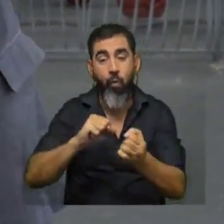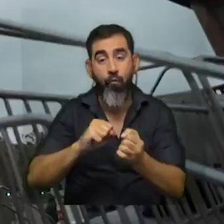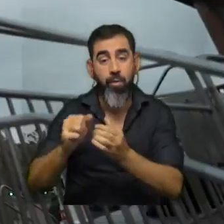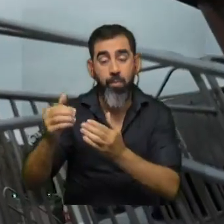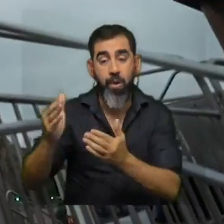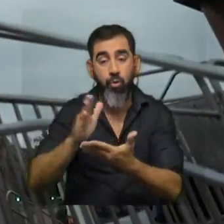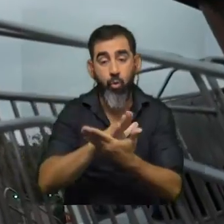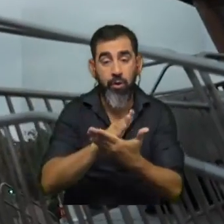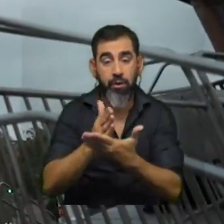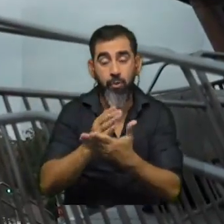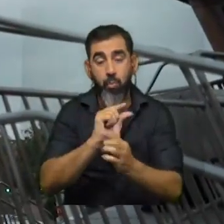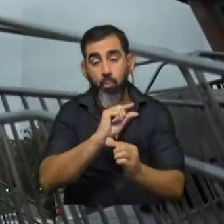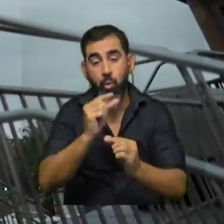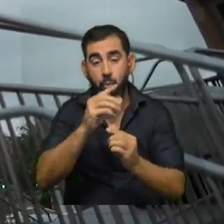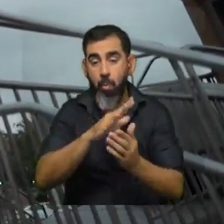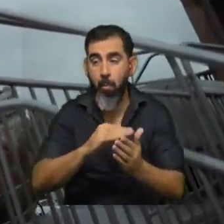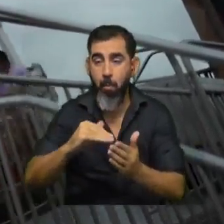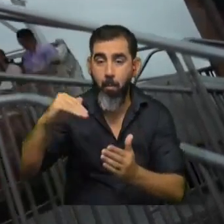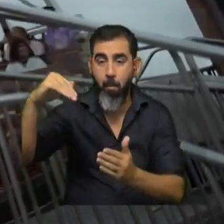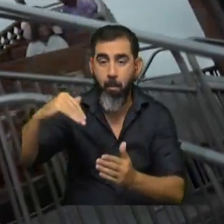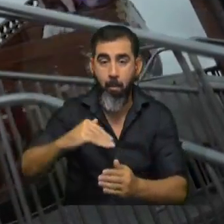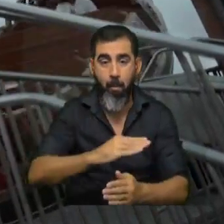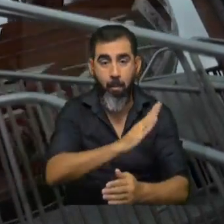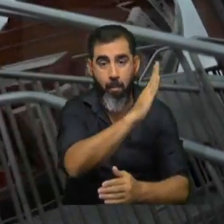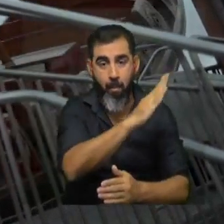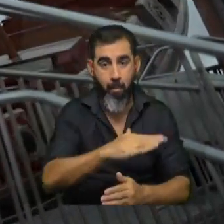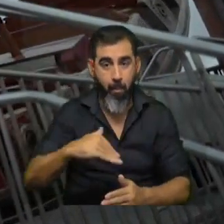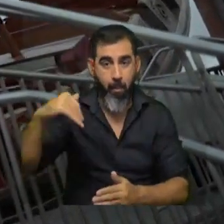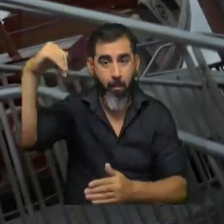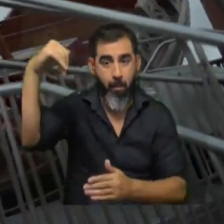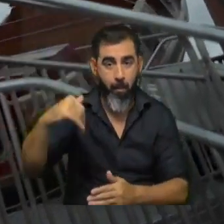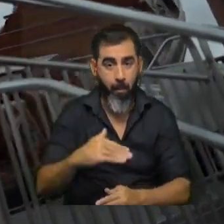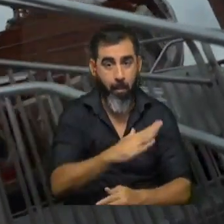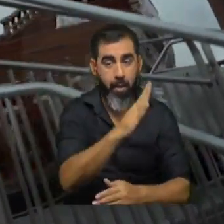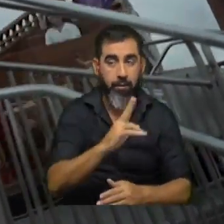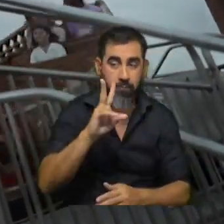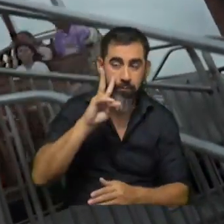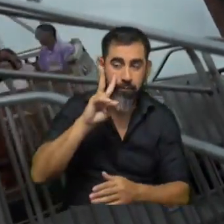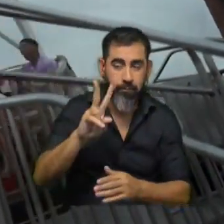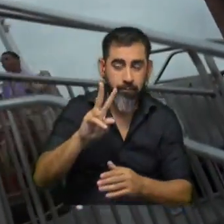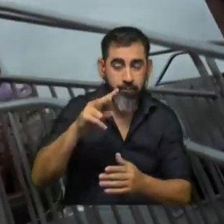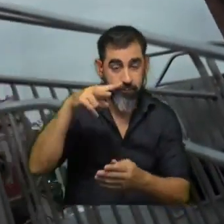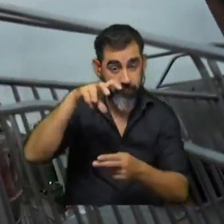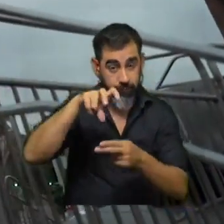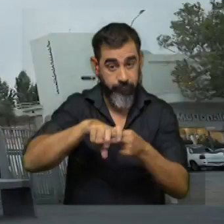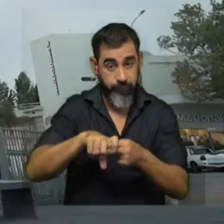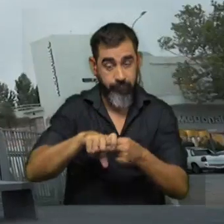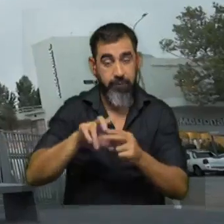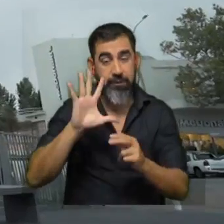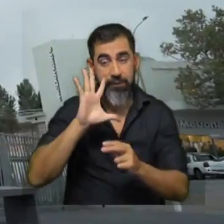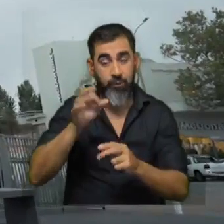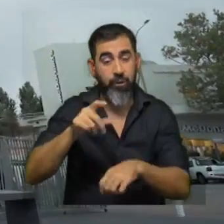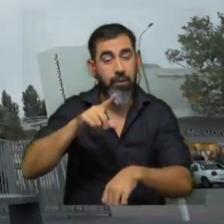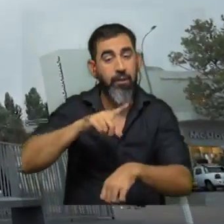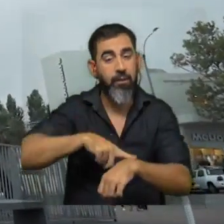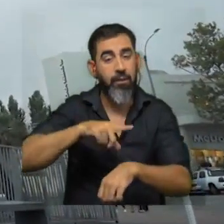y a poquito va aumentando la amplitud de oscilación si uno es muy perceptivo y está ahí arriba va a notar que el tiempo